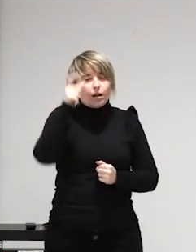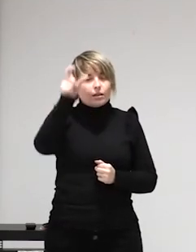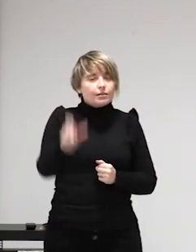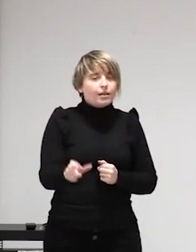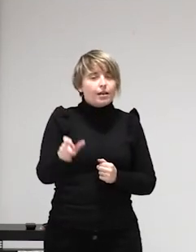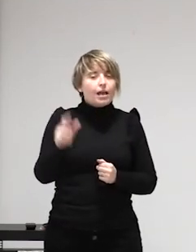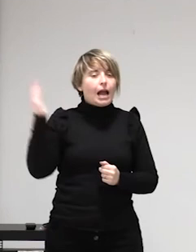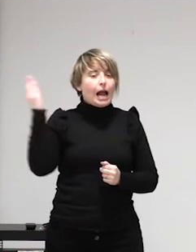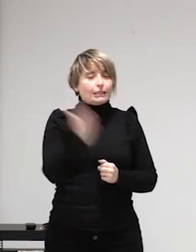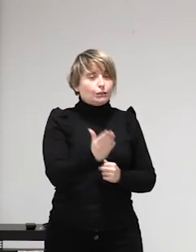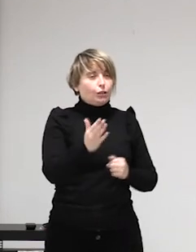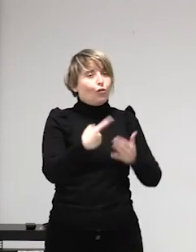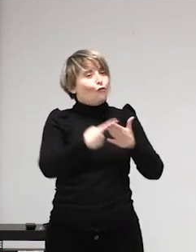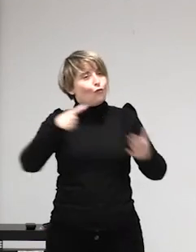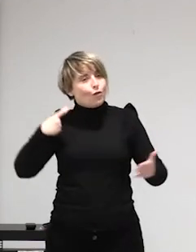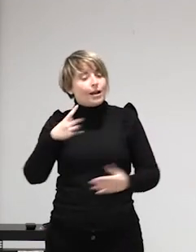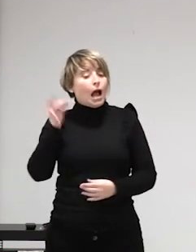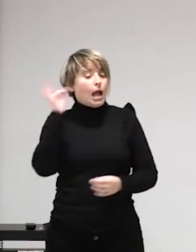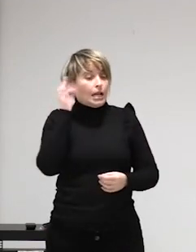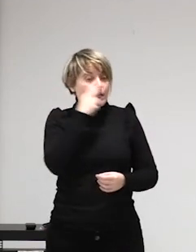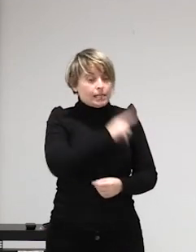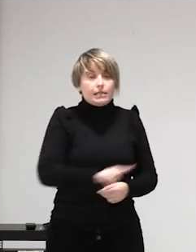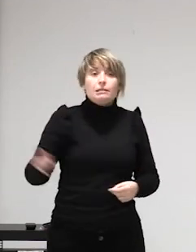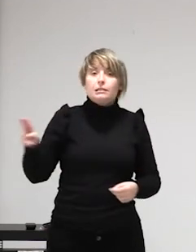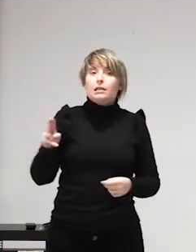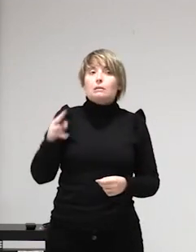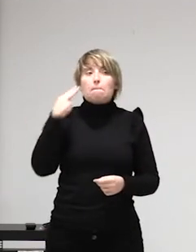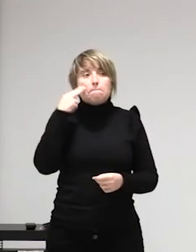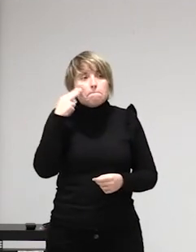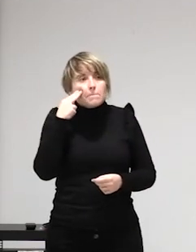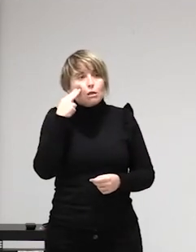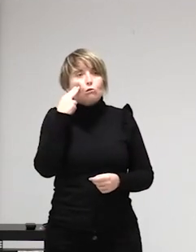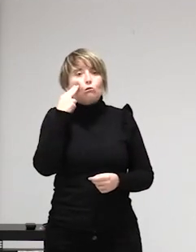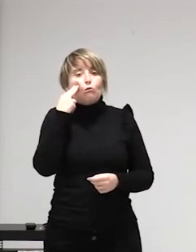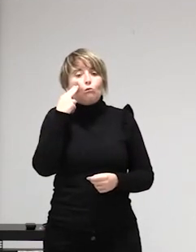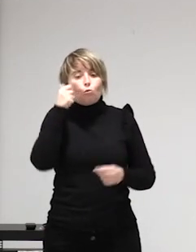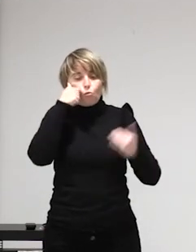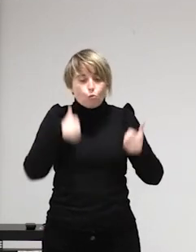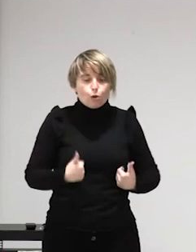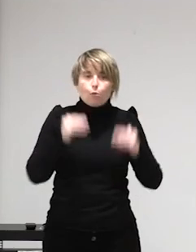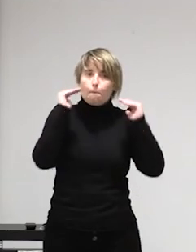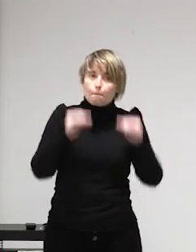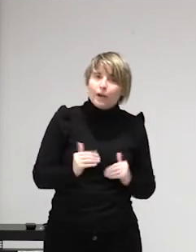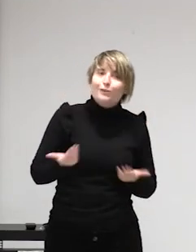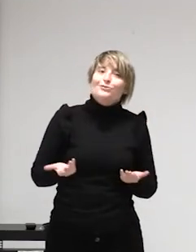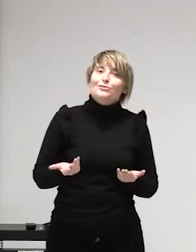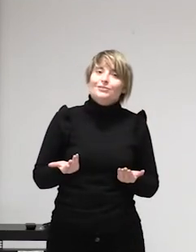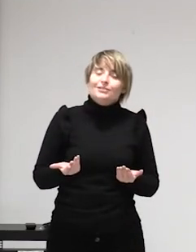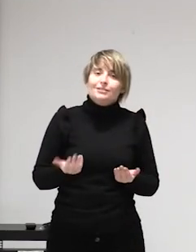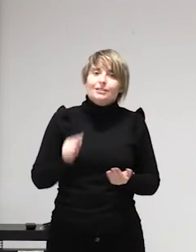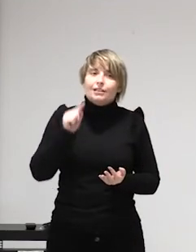para poner límites ese último reducto que somos porque para eso somos el castigo ejemplarizante